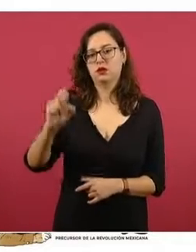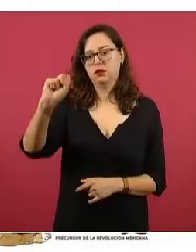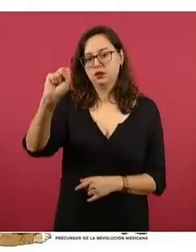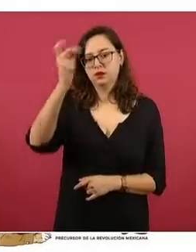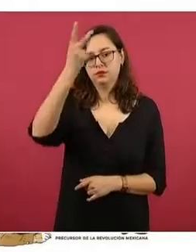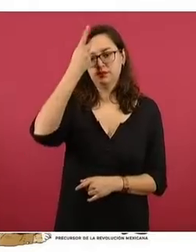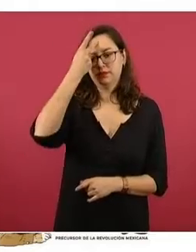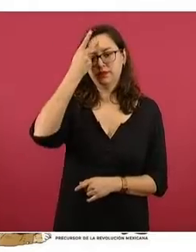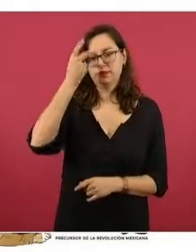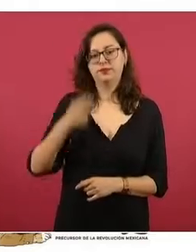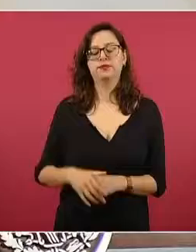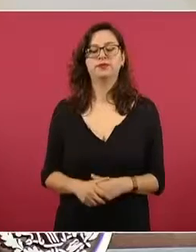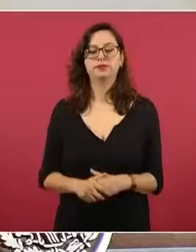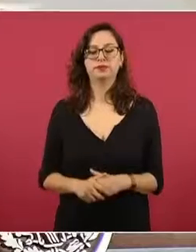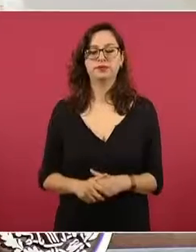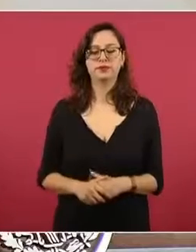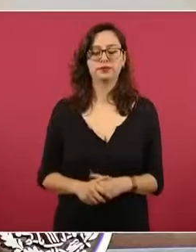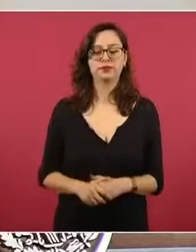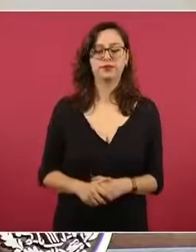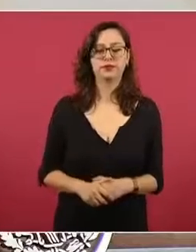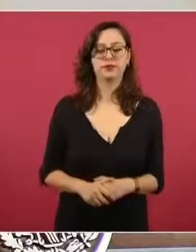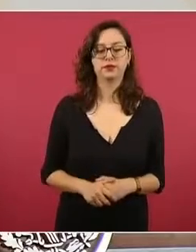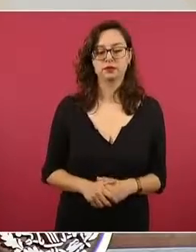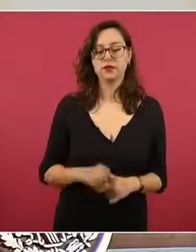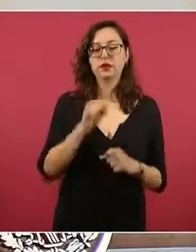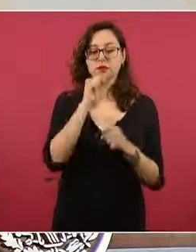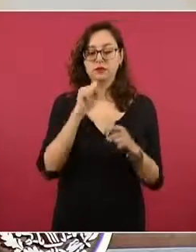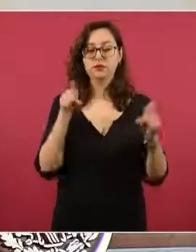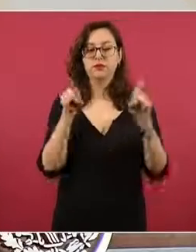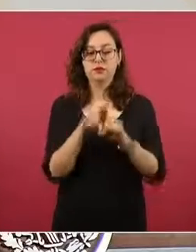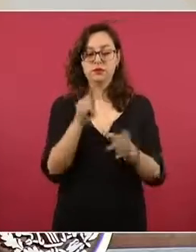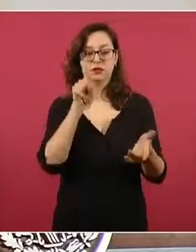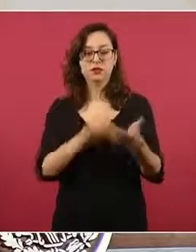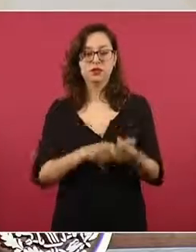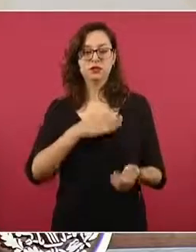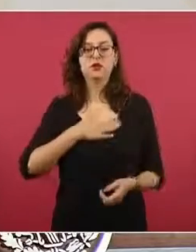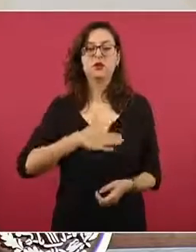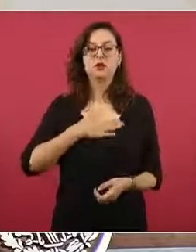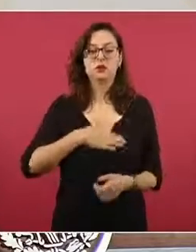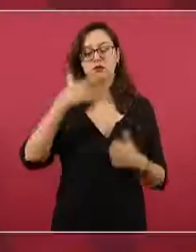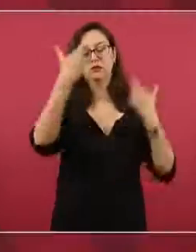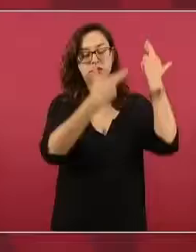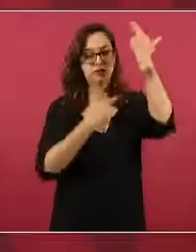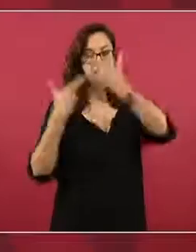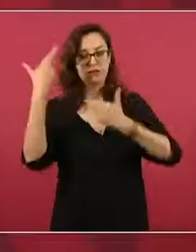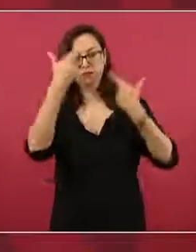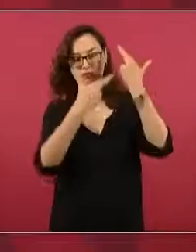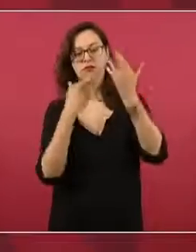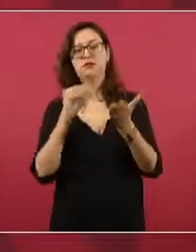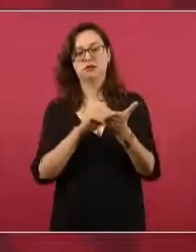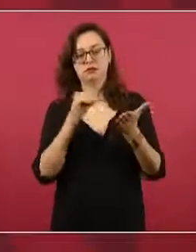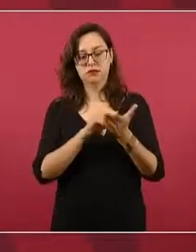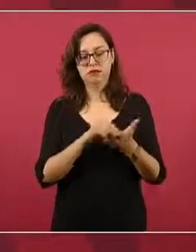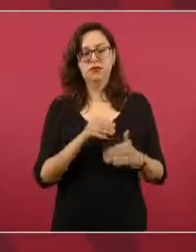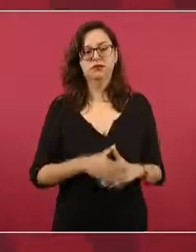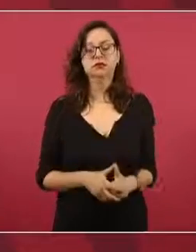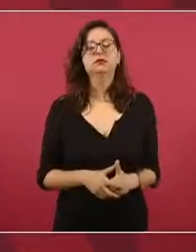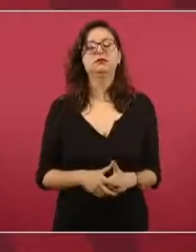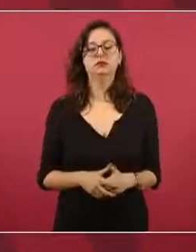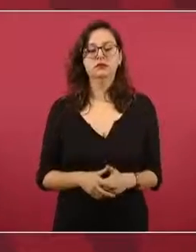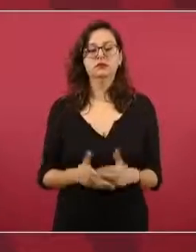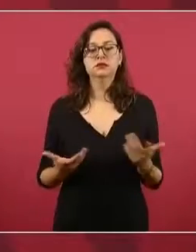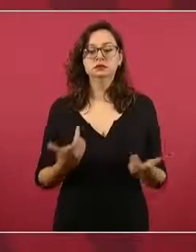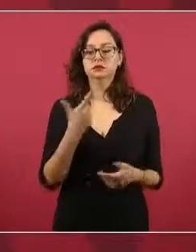14, San Luis Potosí. Seguimos también monitoreando el tema de los servicios sanitarios. ¿Quién es quién? También